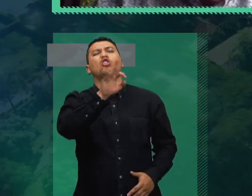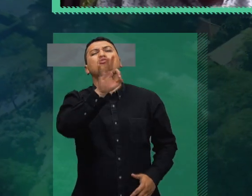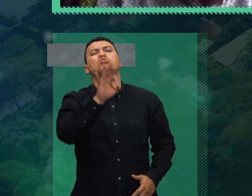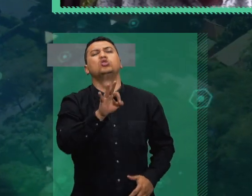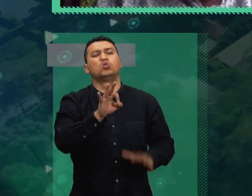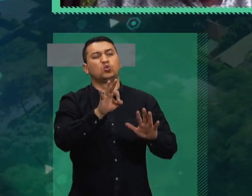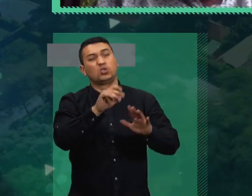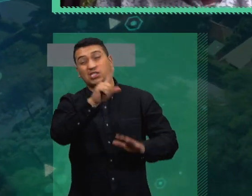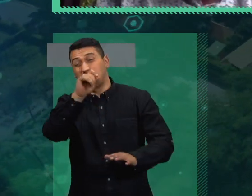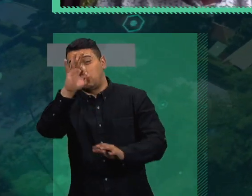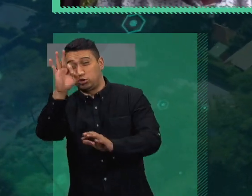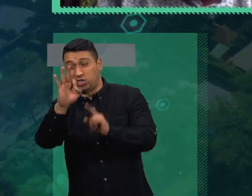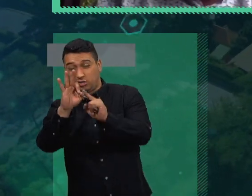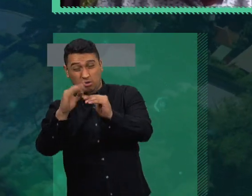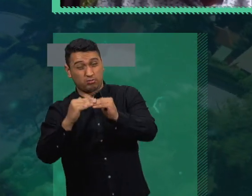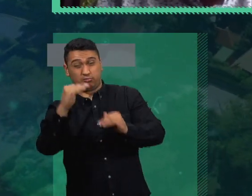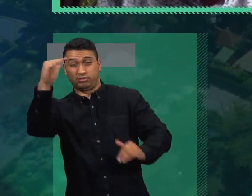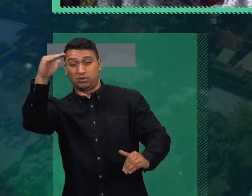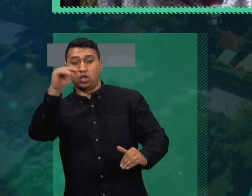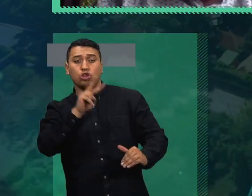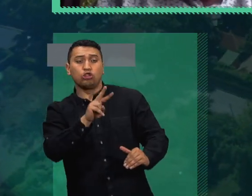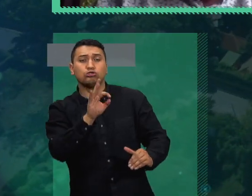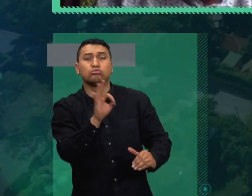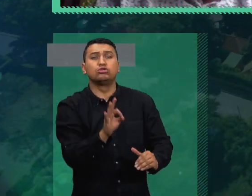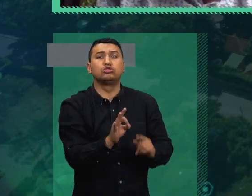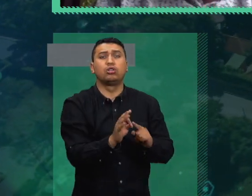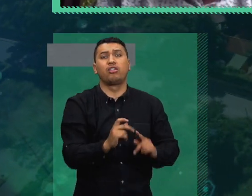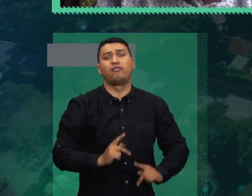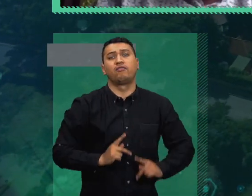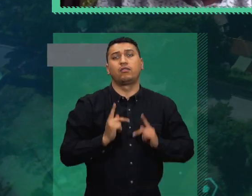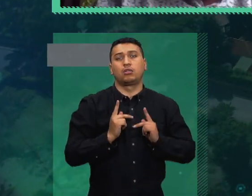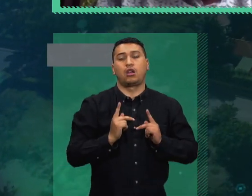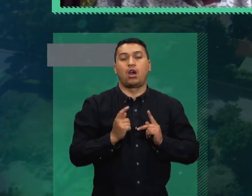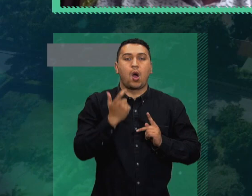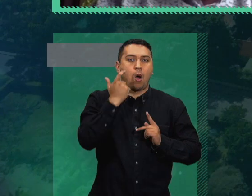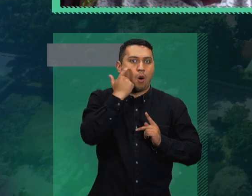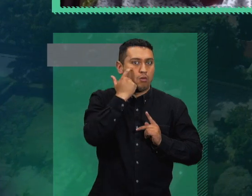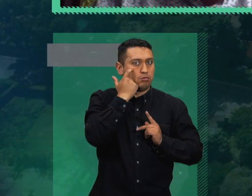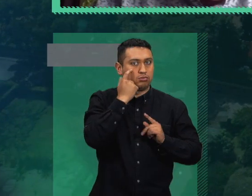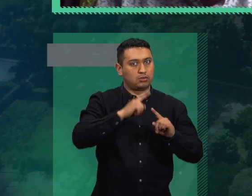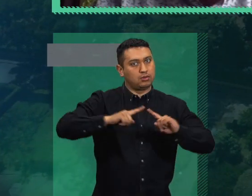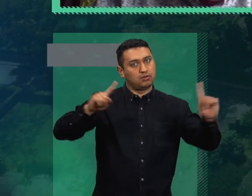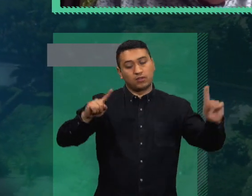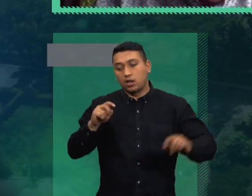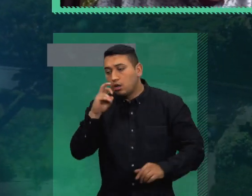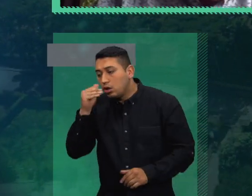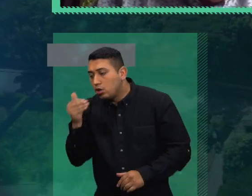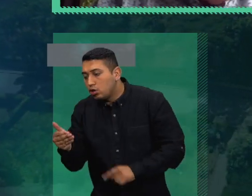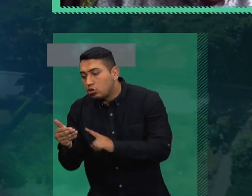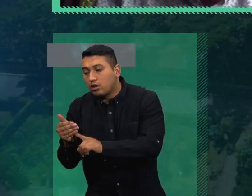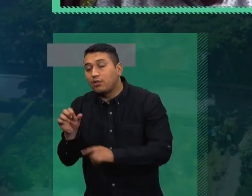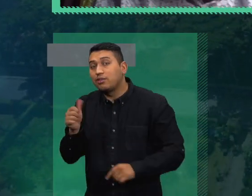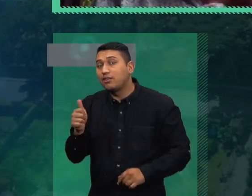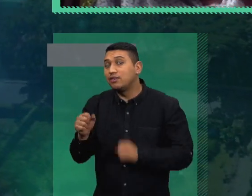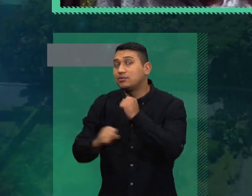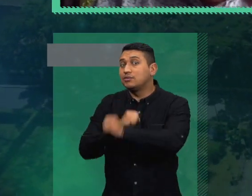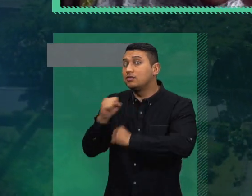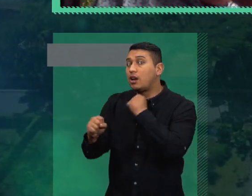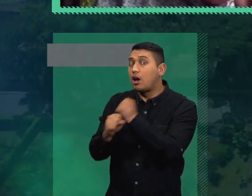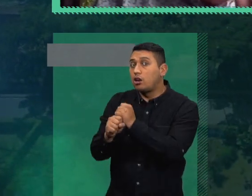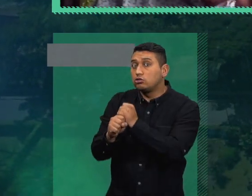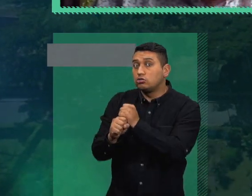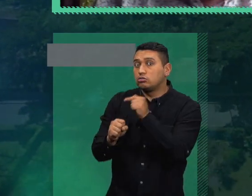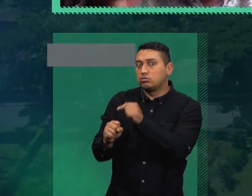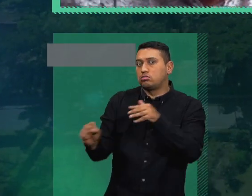% de su vida. Y si el niño tiene 5 años, eso es el 20% de su vida. Y si